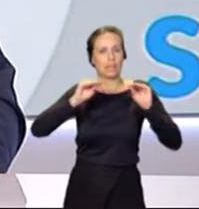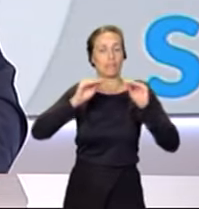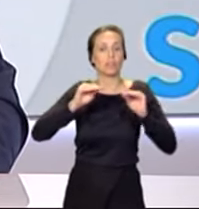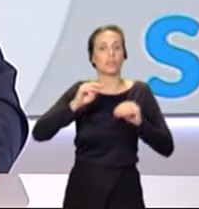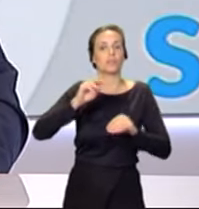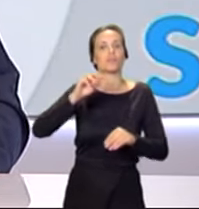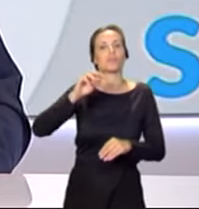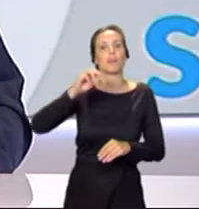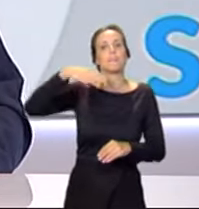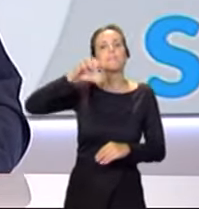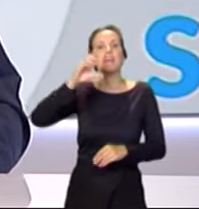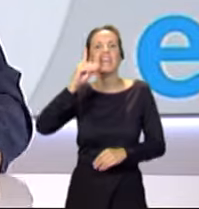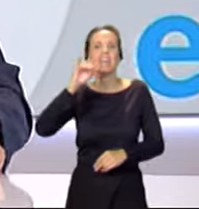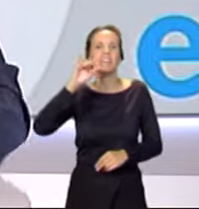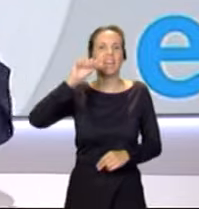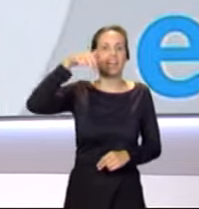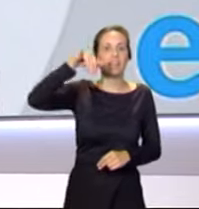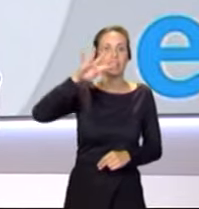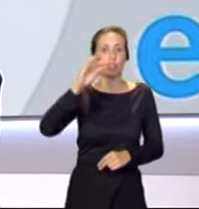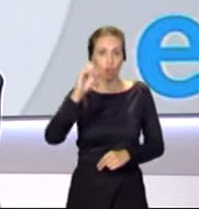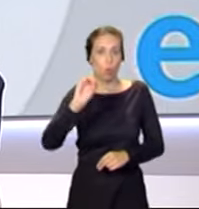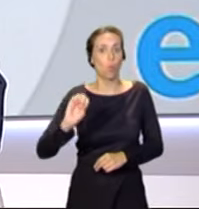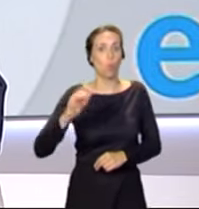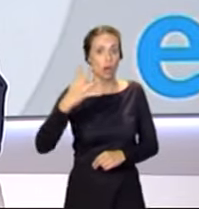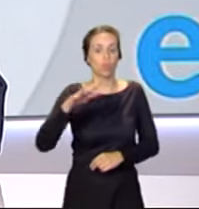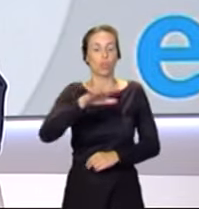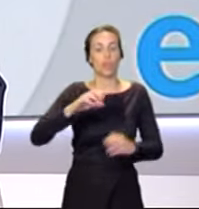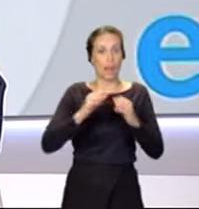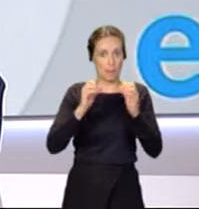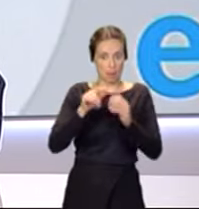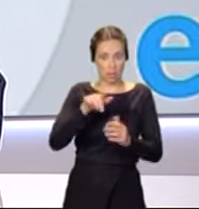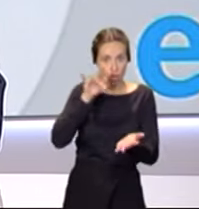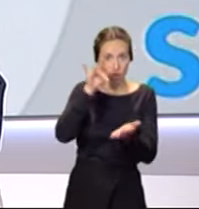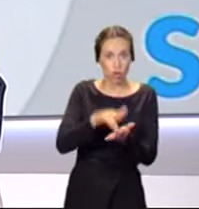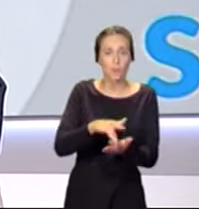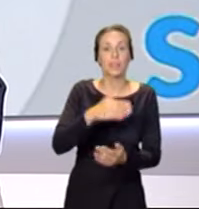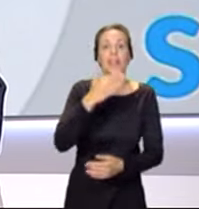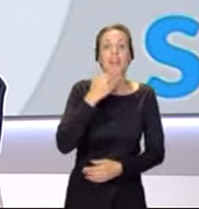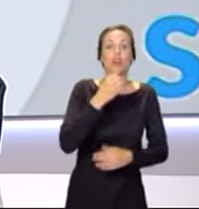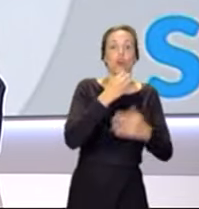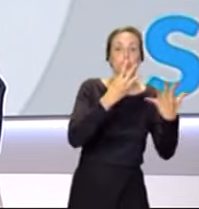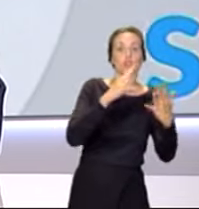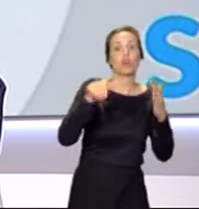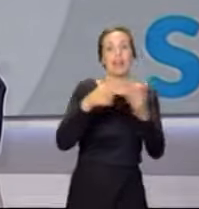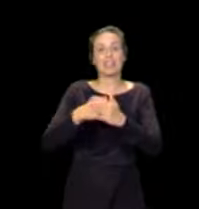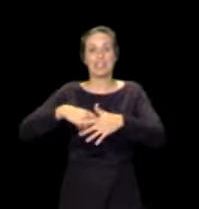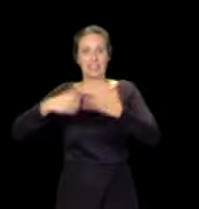Ricardo Rodríguez Medianito IV en la isla de La Palma. Será para niños y niñas de 8 a 16 años de edad.